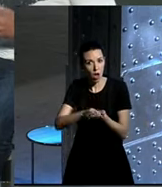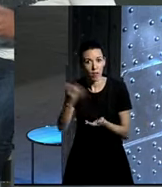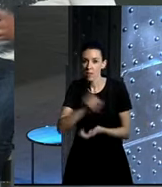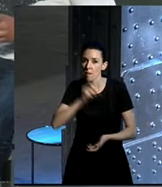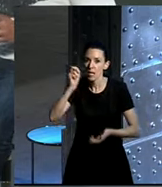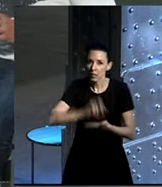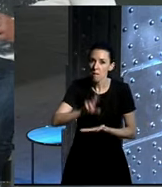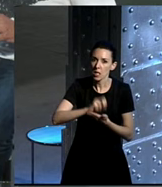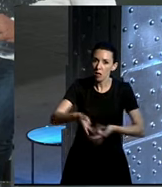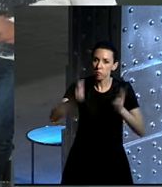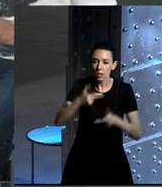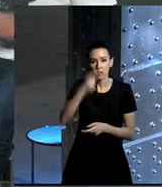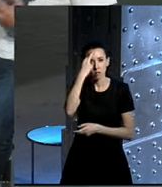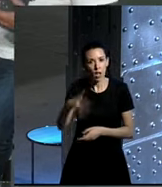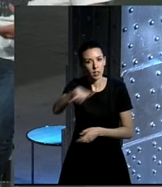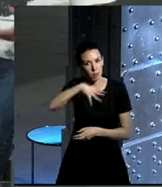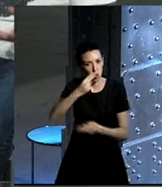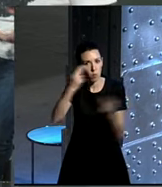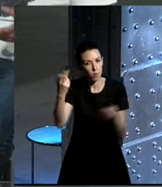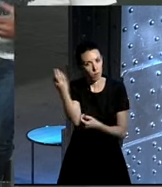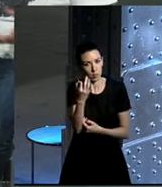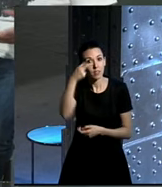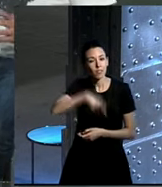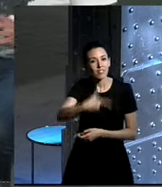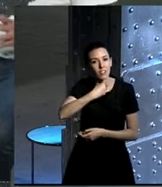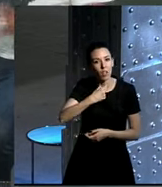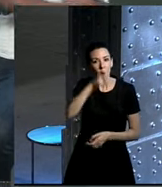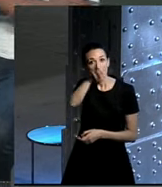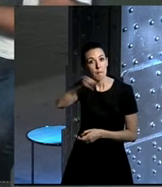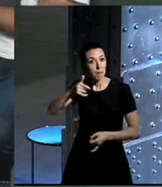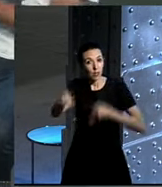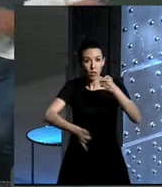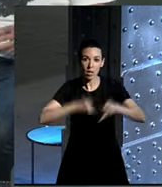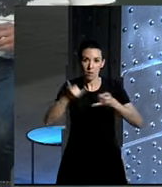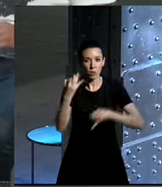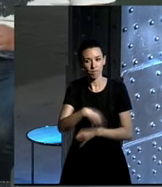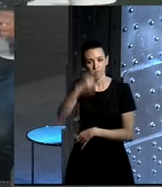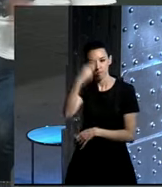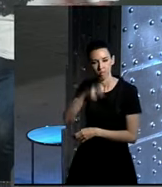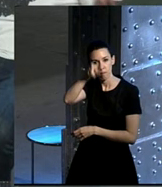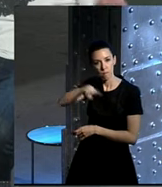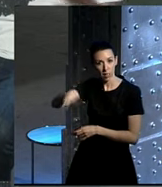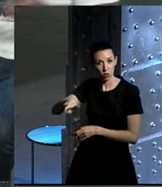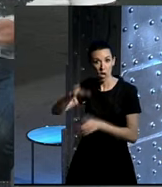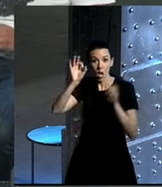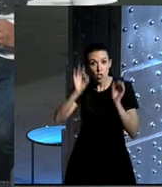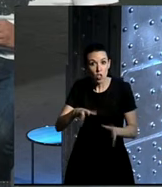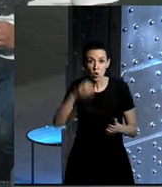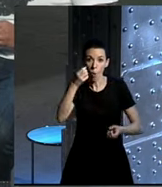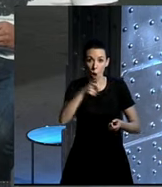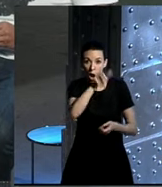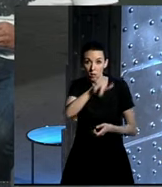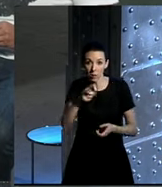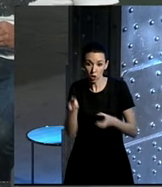es caminables, es como se respeta el espacio público. Y también me gustaría que las personas que van en bici respetasen a los peatones, igual que las personas que van en coche